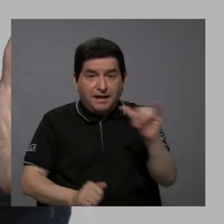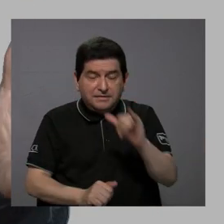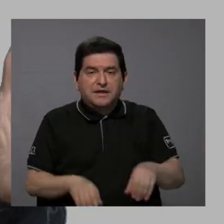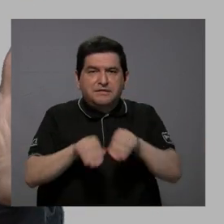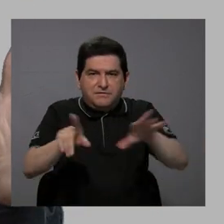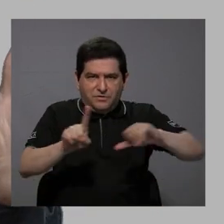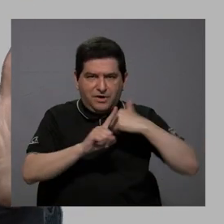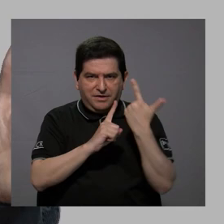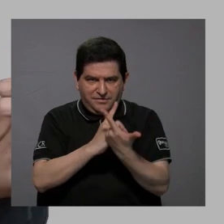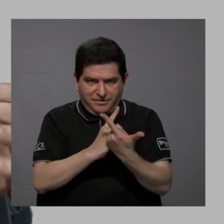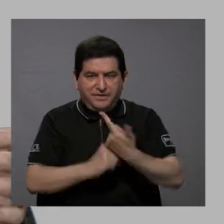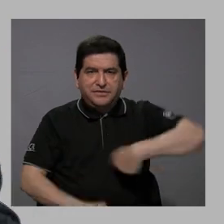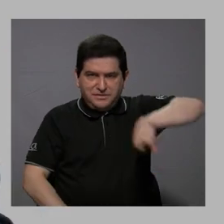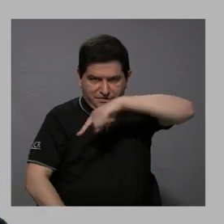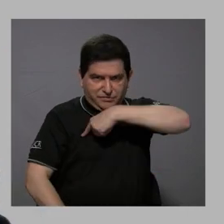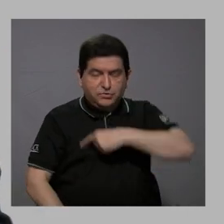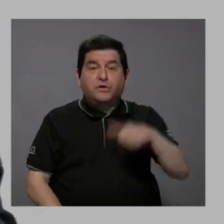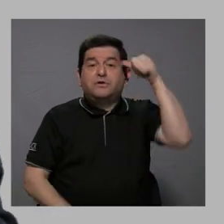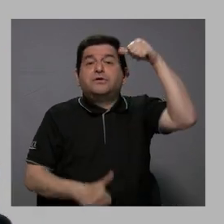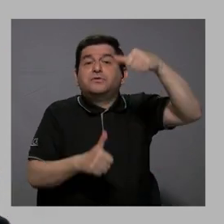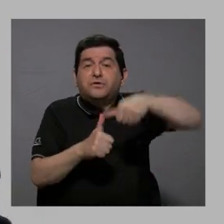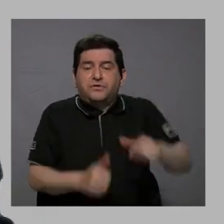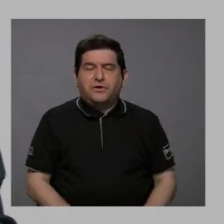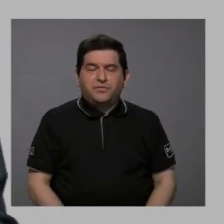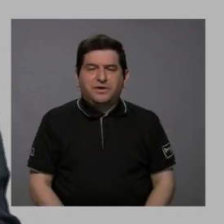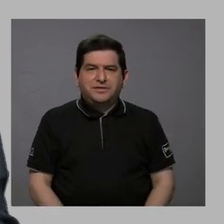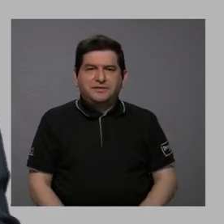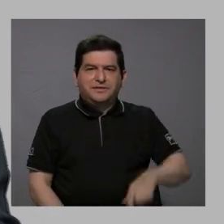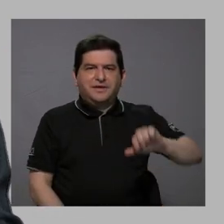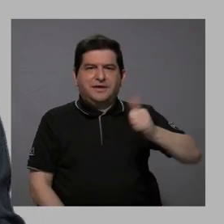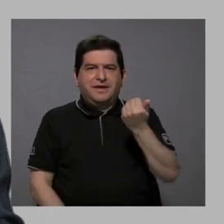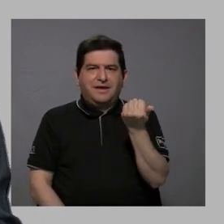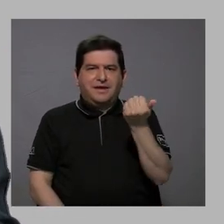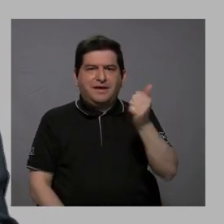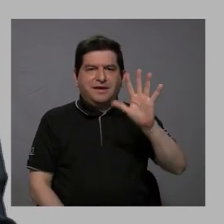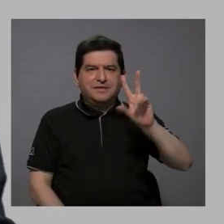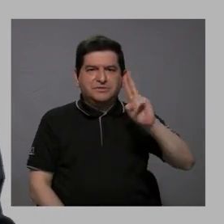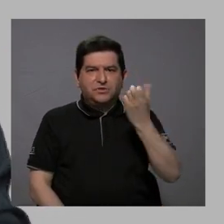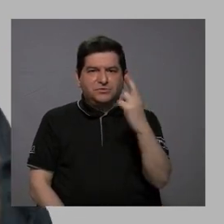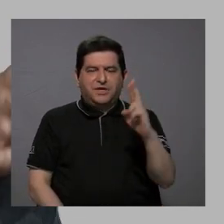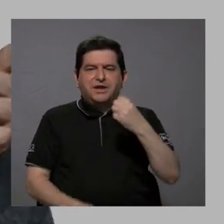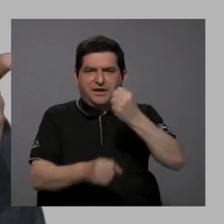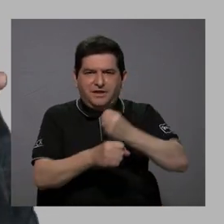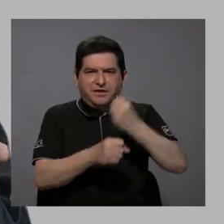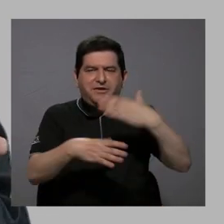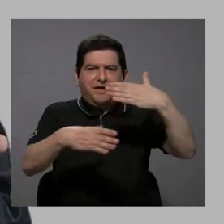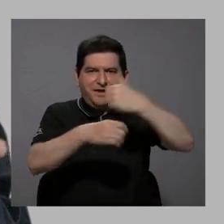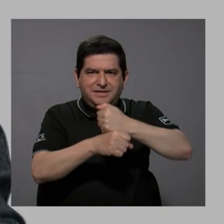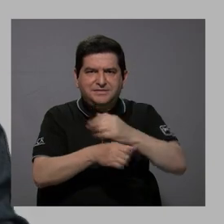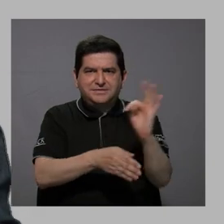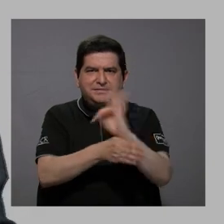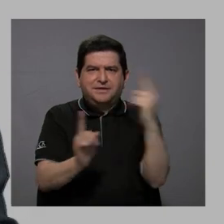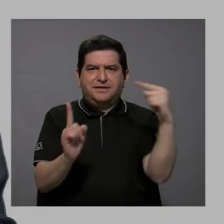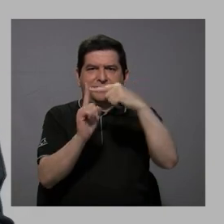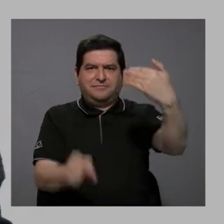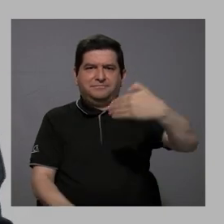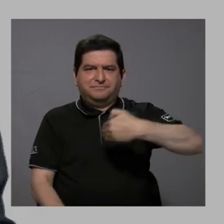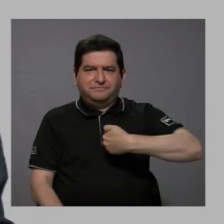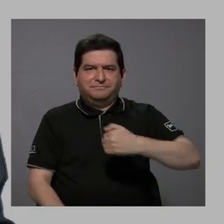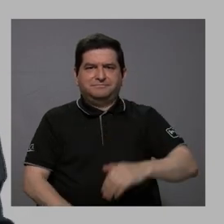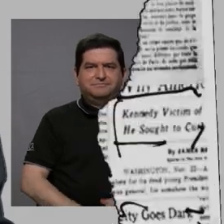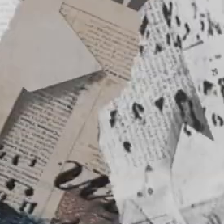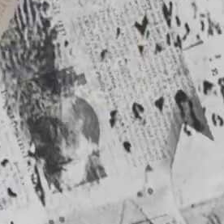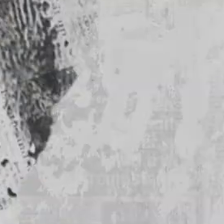en nuestras redes sociales y recuerden, en 15 UCR trabajamos para hacer televisión